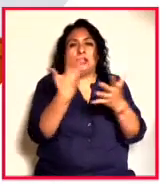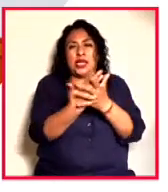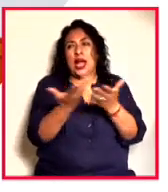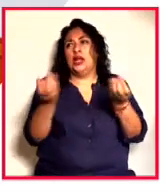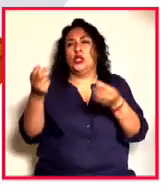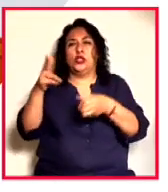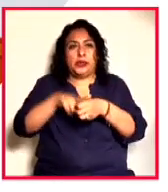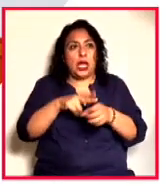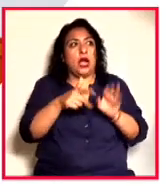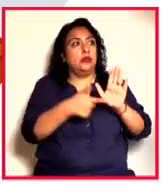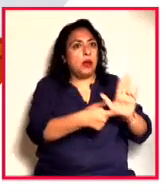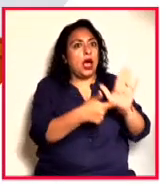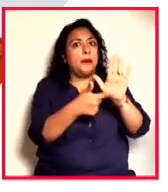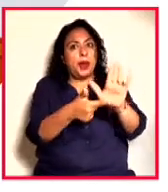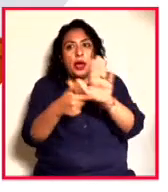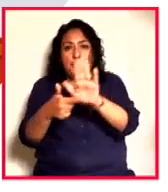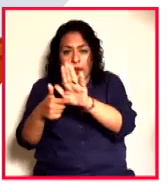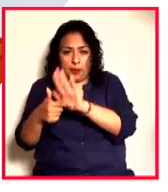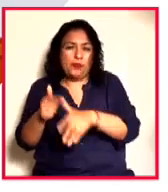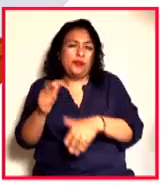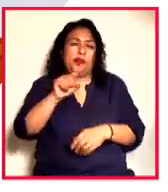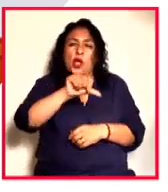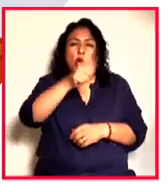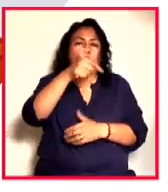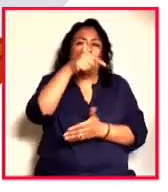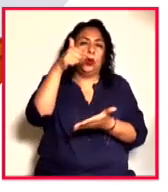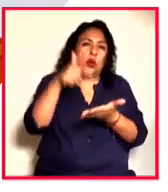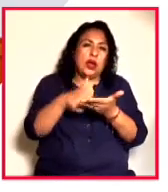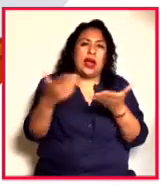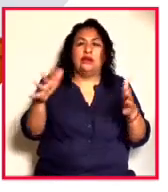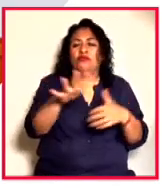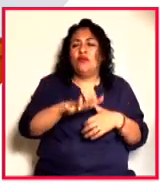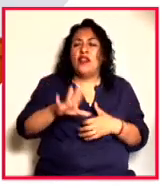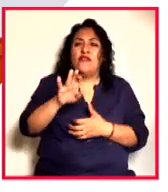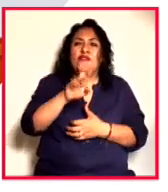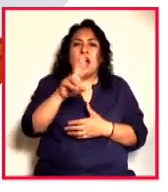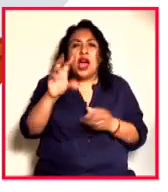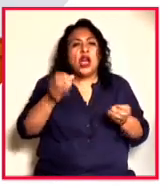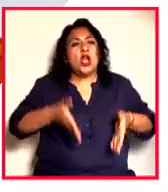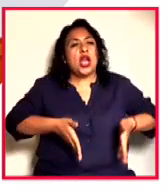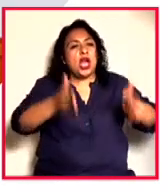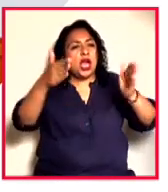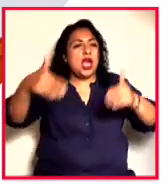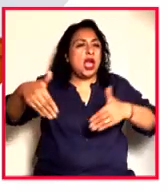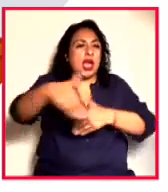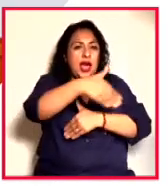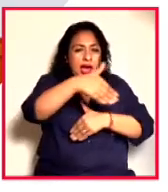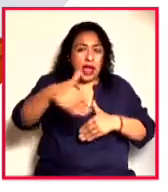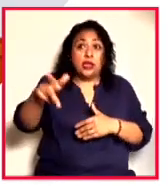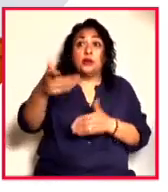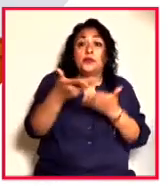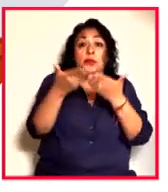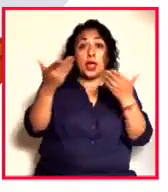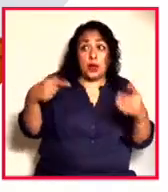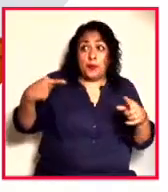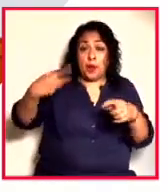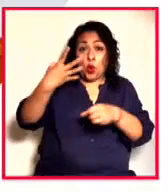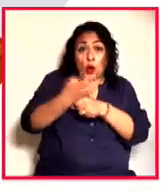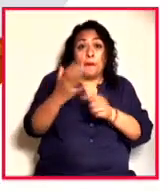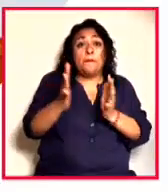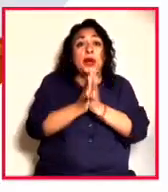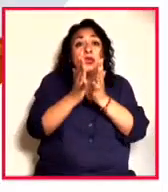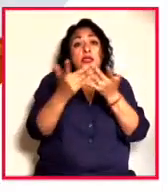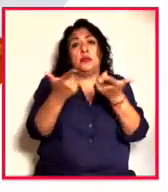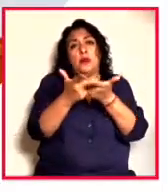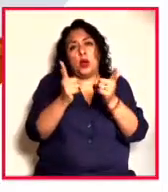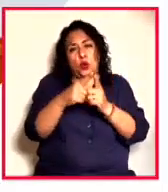y en otras sedes, en barrios o en cruce de calles. En esta edición participarán compañías de México,